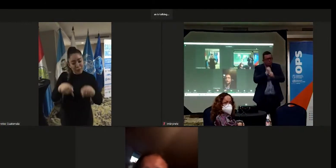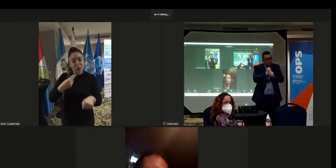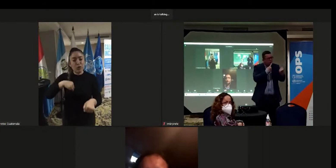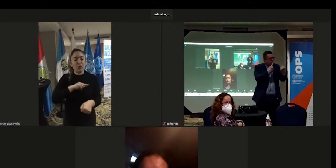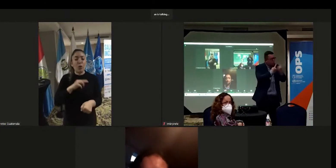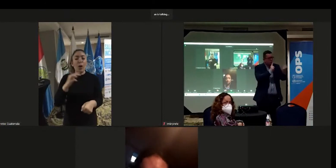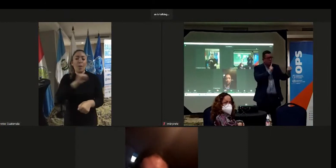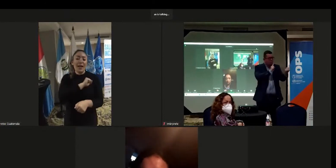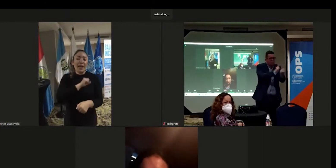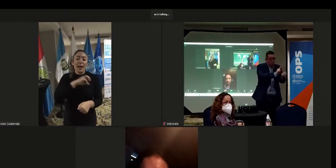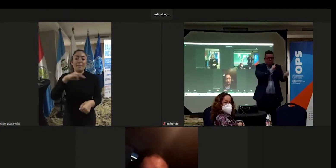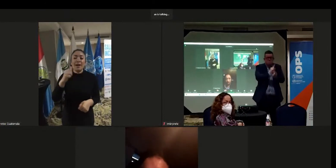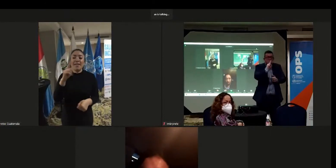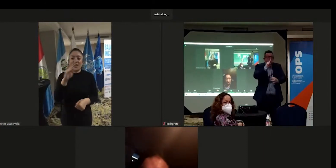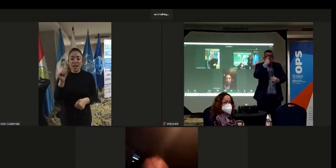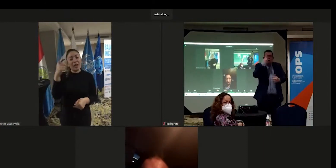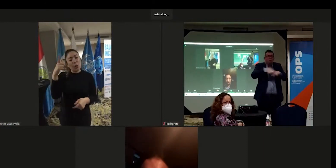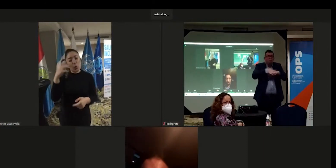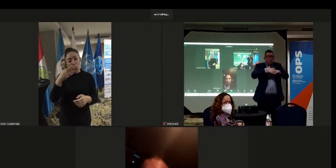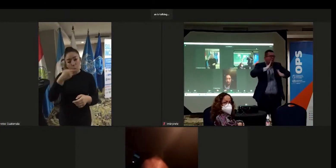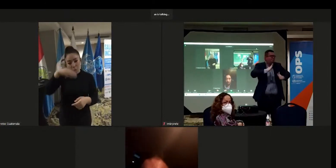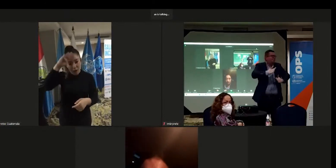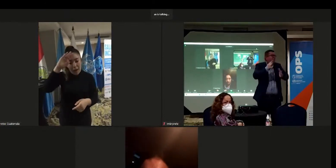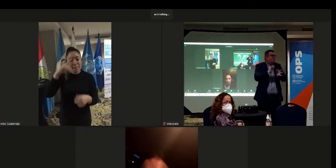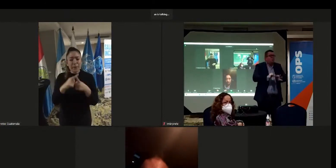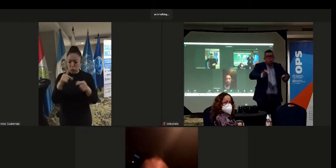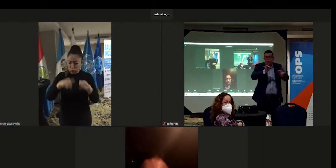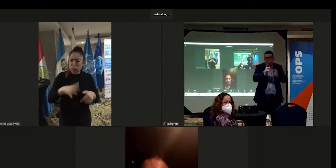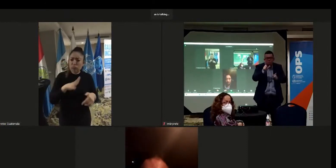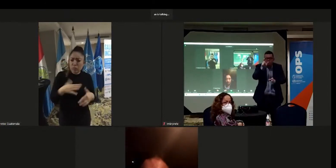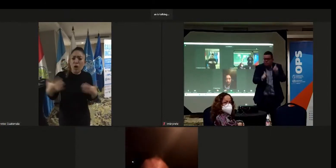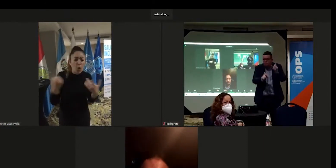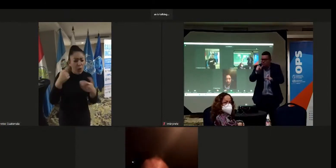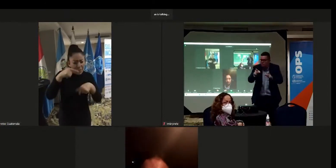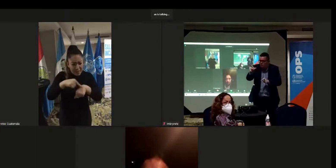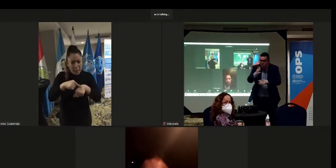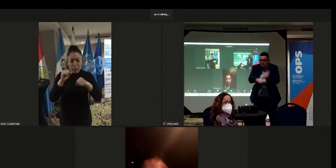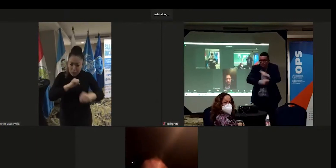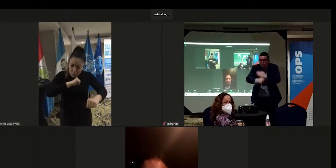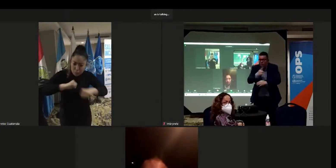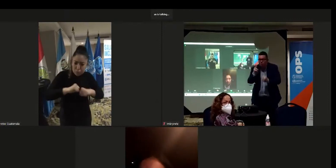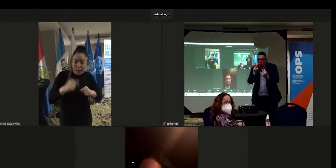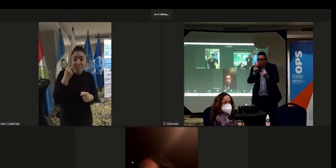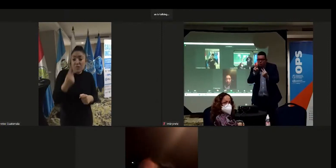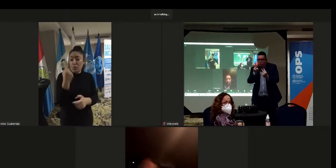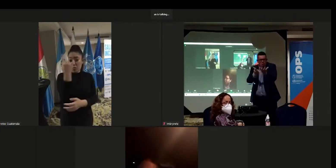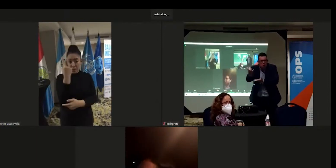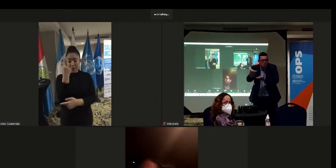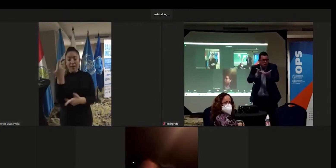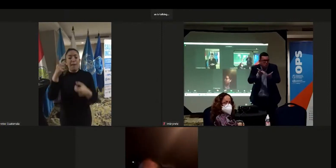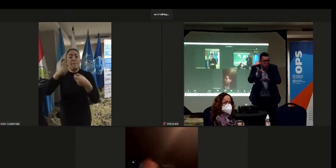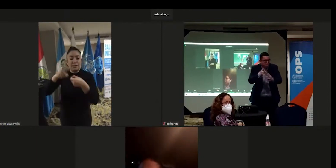Mabel, que es de Cuba, pero sin embargo, hemos estado durante todo este tiempo trabajando y viendo lo importante que es la